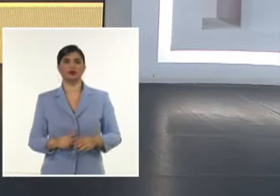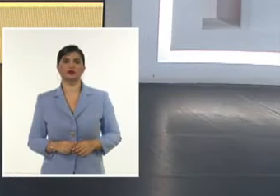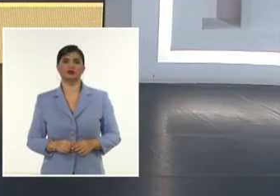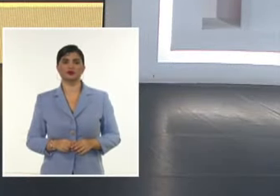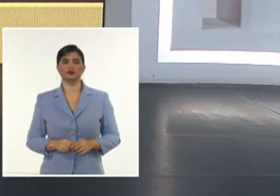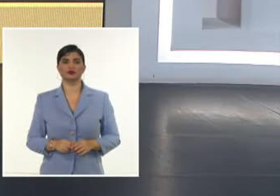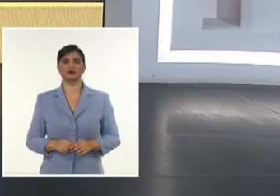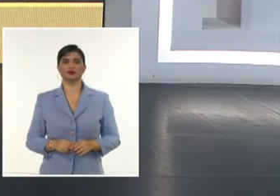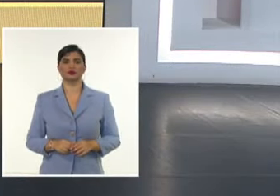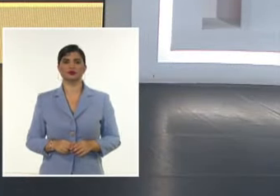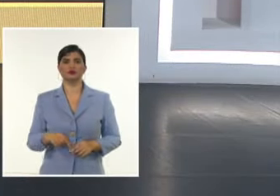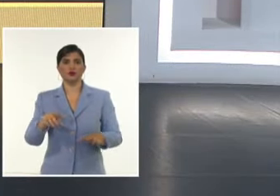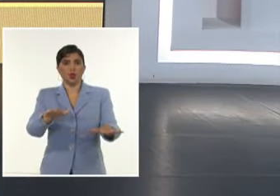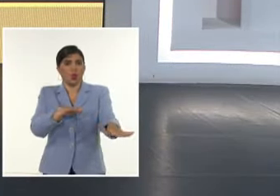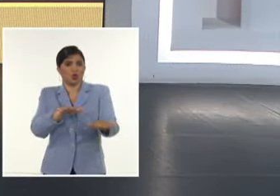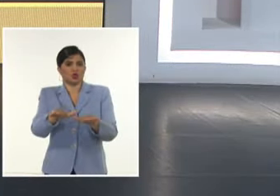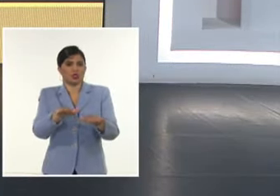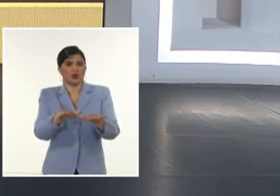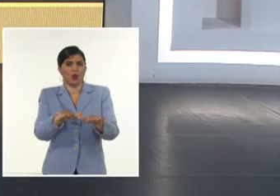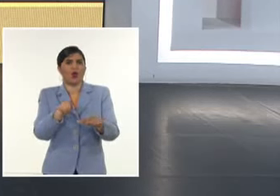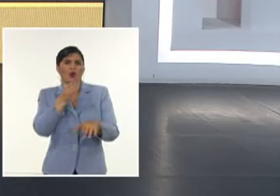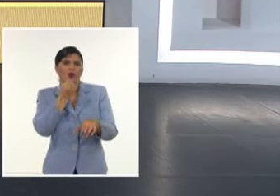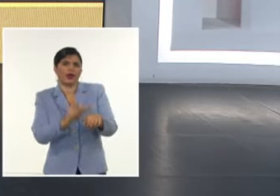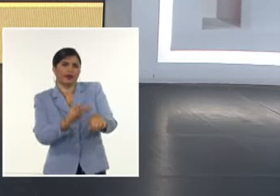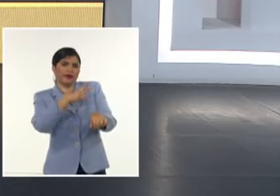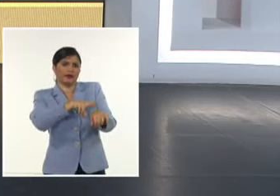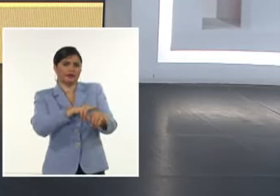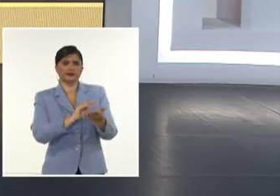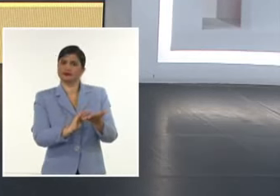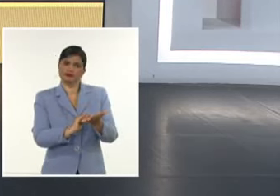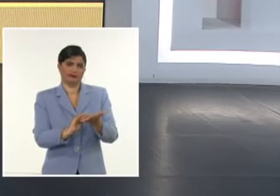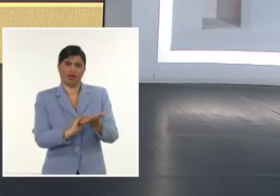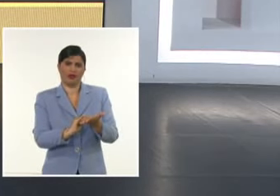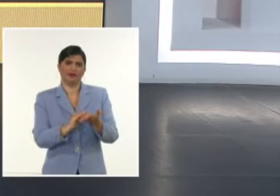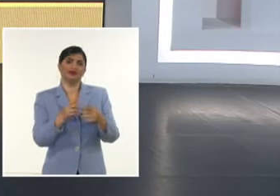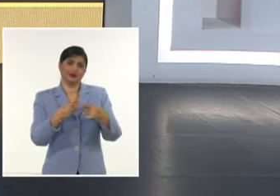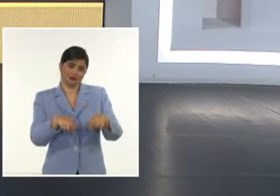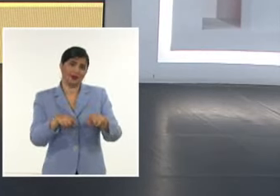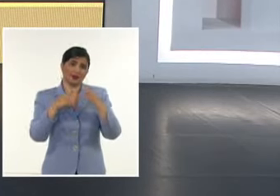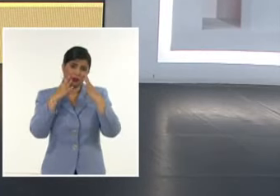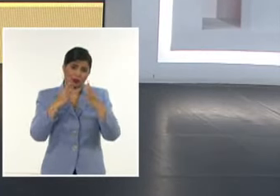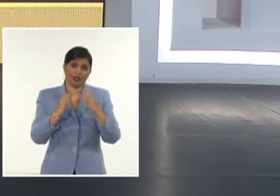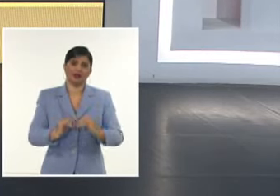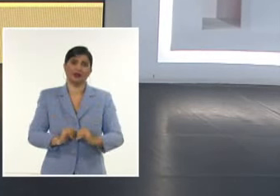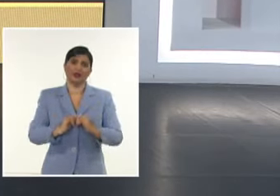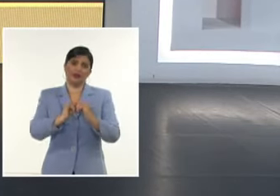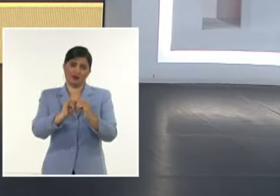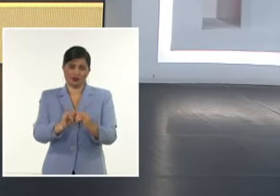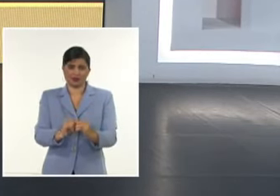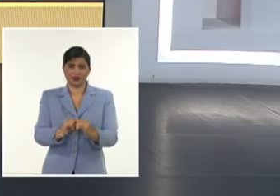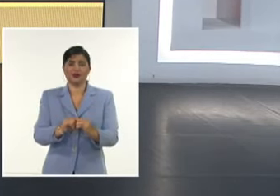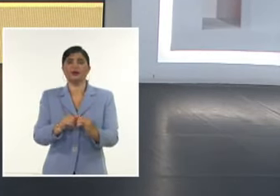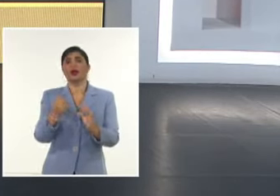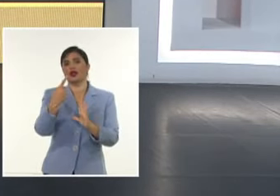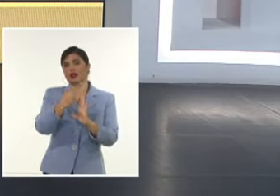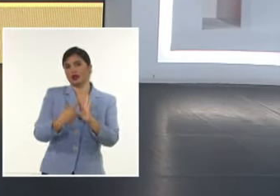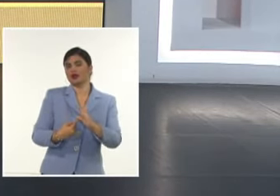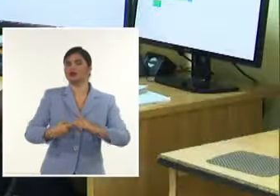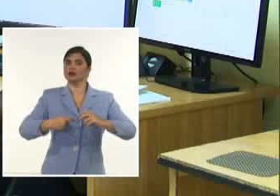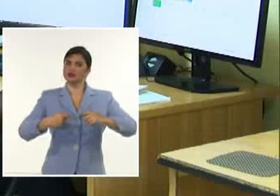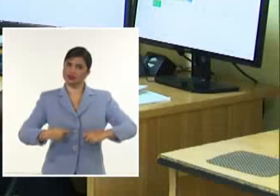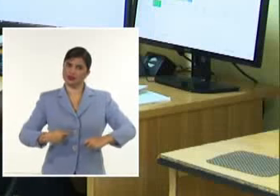no hay manera De prevenirlo Ahora Estas acciones Solo posibilitan Aportar información O contribuyen A tomar decisiones De otro tipo